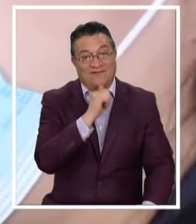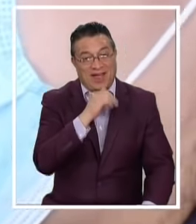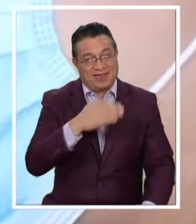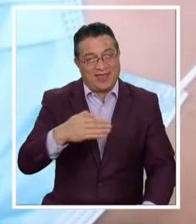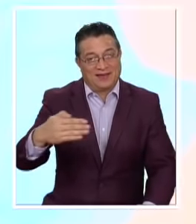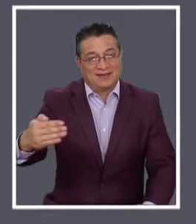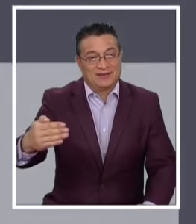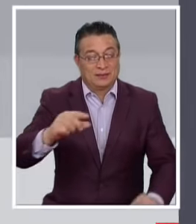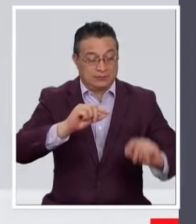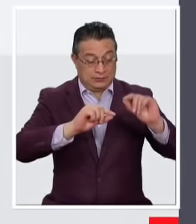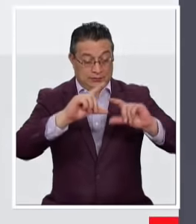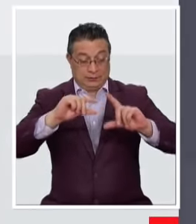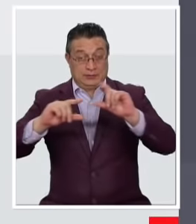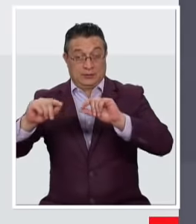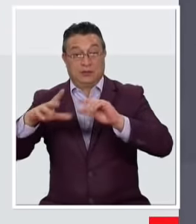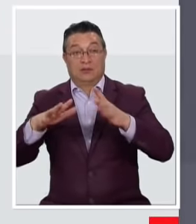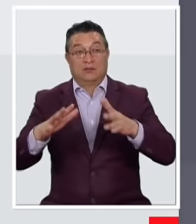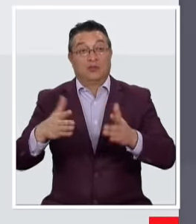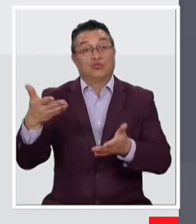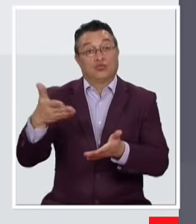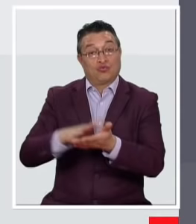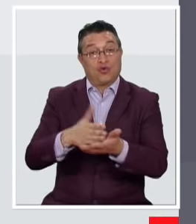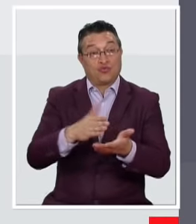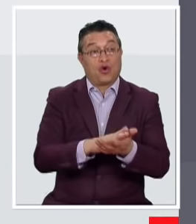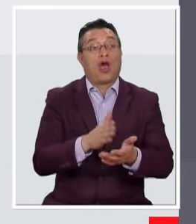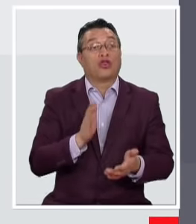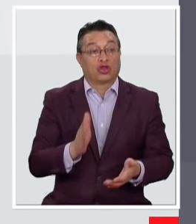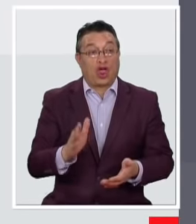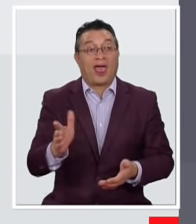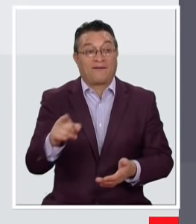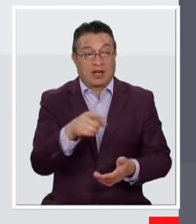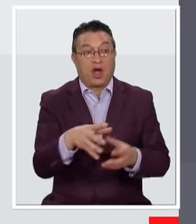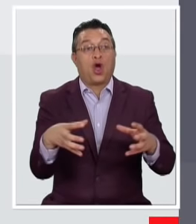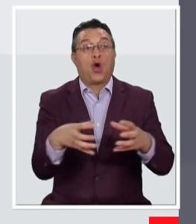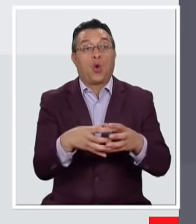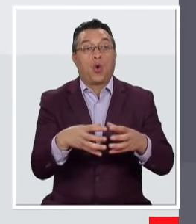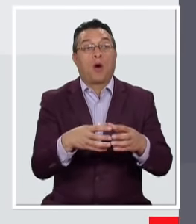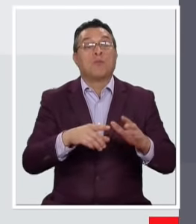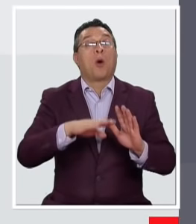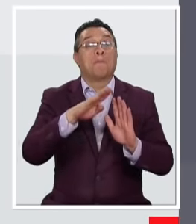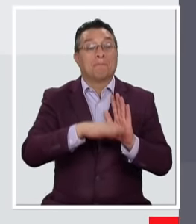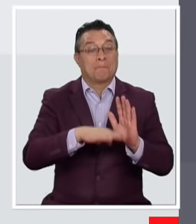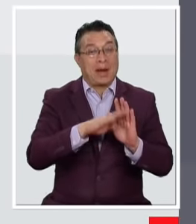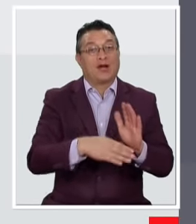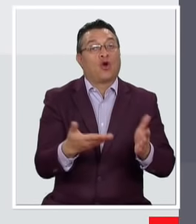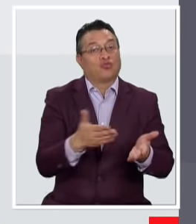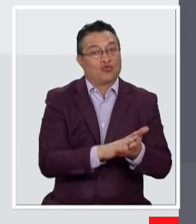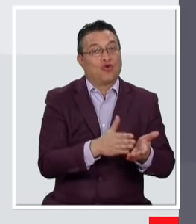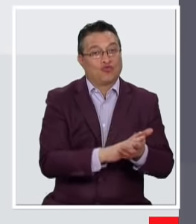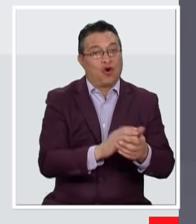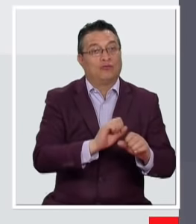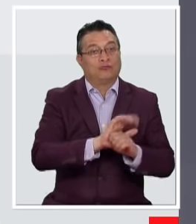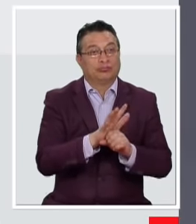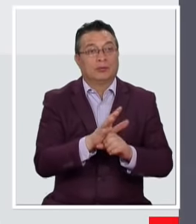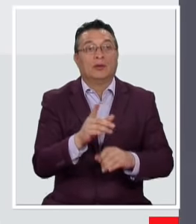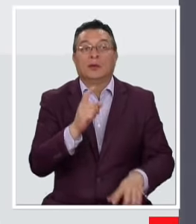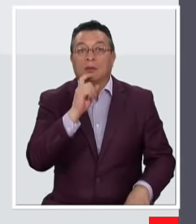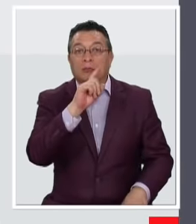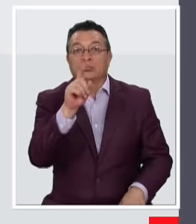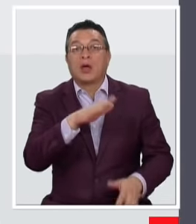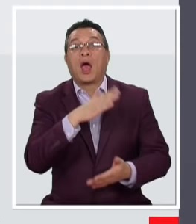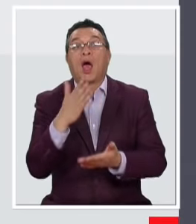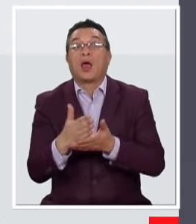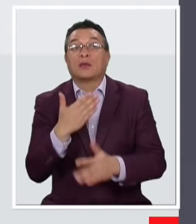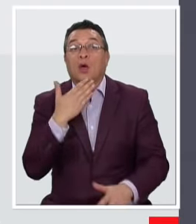Las estadísticas Muestran que Entre los fallecidos Todavía son el grupo Con menos resultado De muerte por COVID La pregunta es ¿Hasta